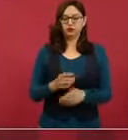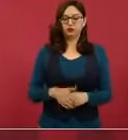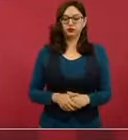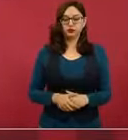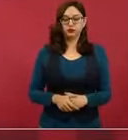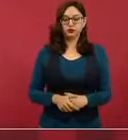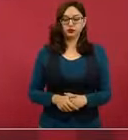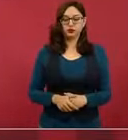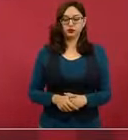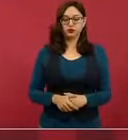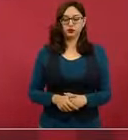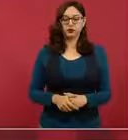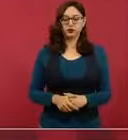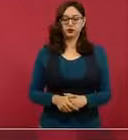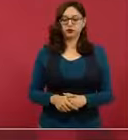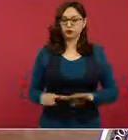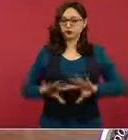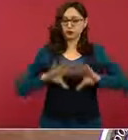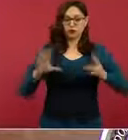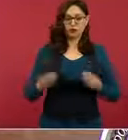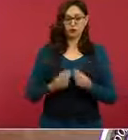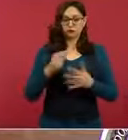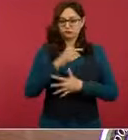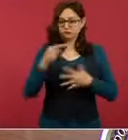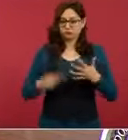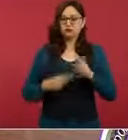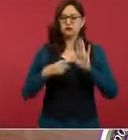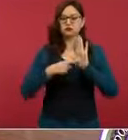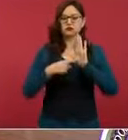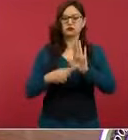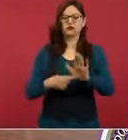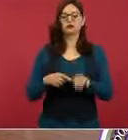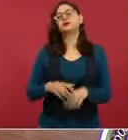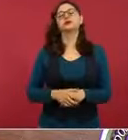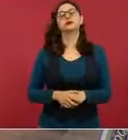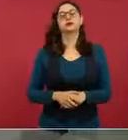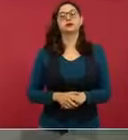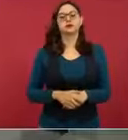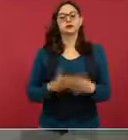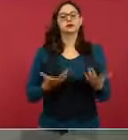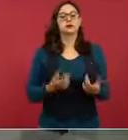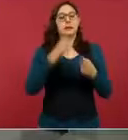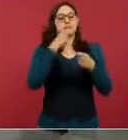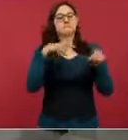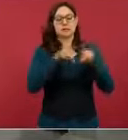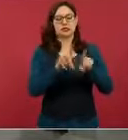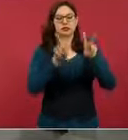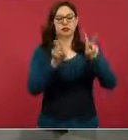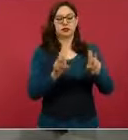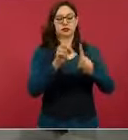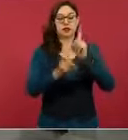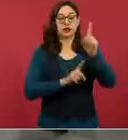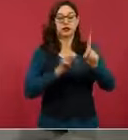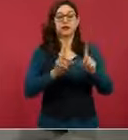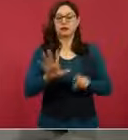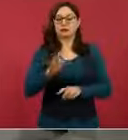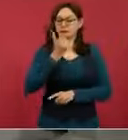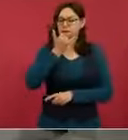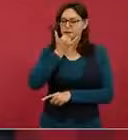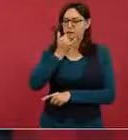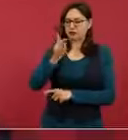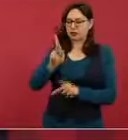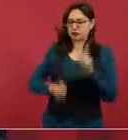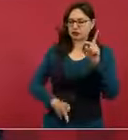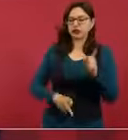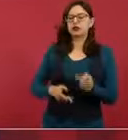ya con todos los elementos. Sobre el mismo tema de los deportes, presidente, la oficina... Afortunadamente aquí quiero decir